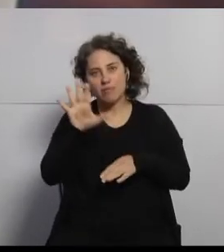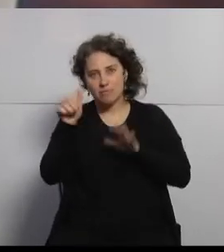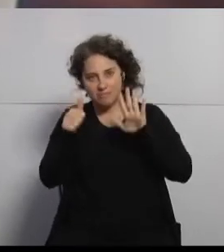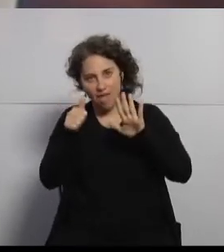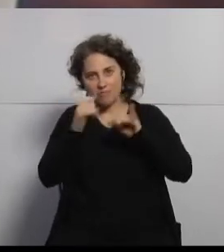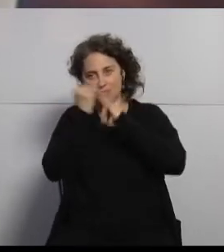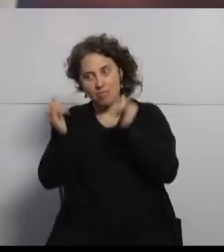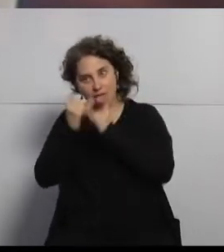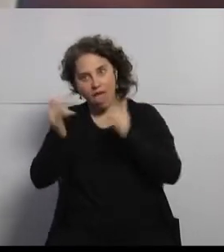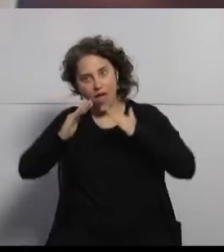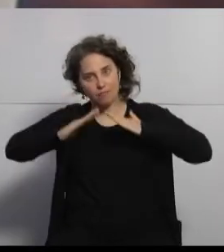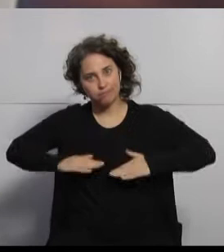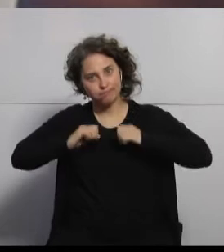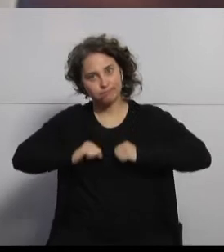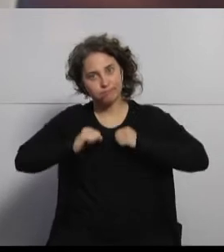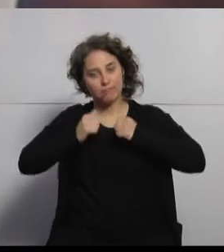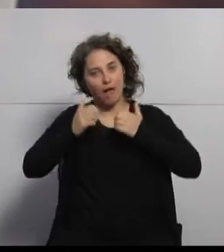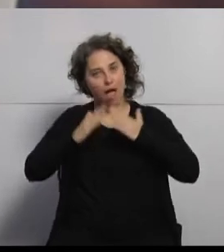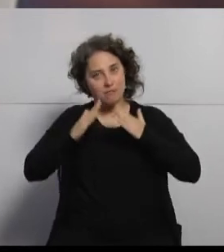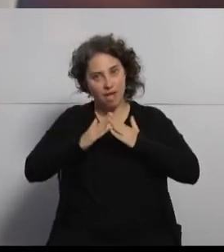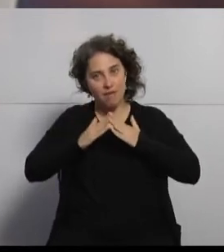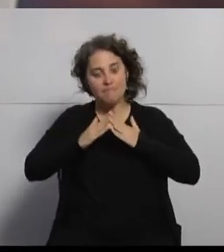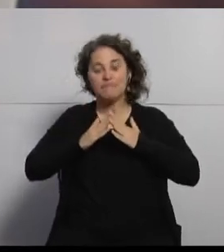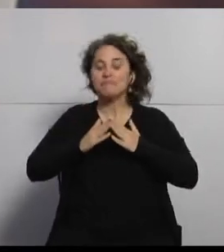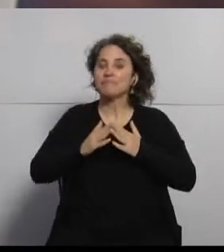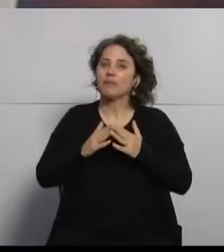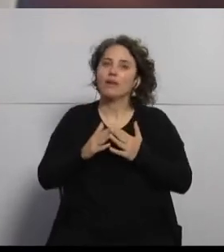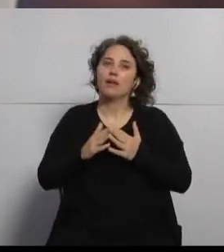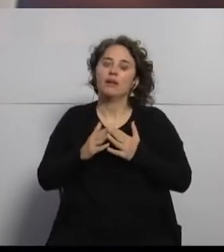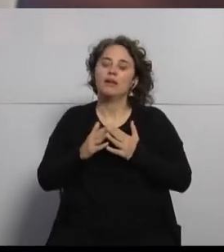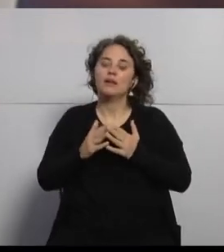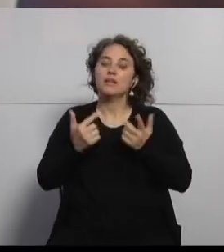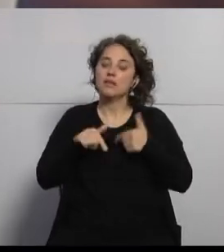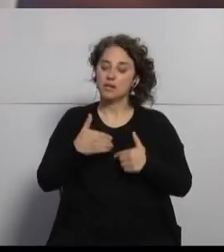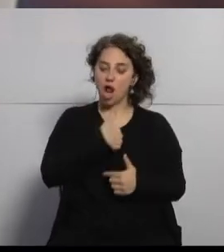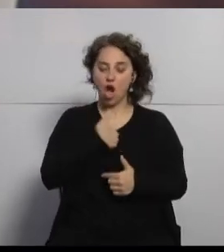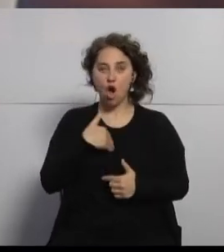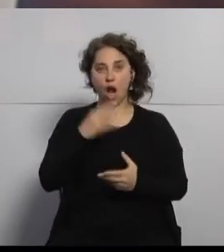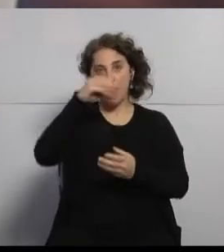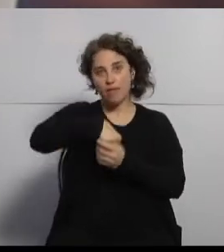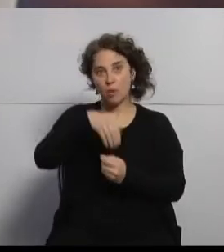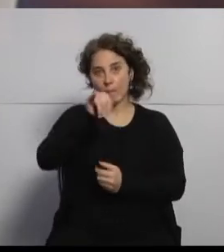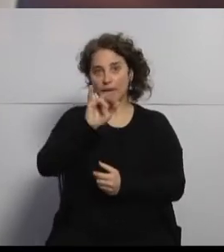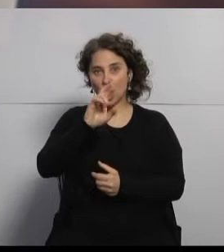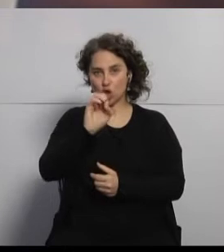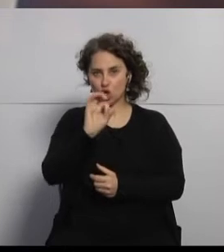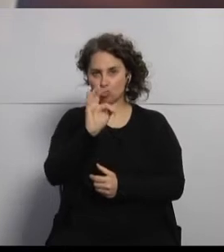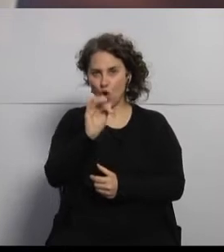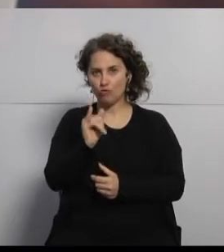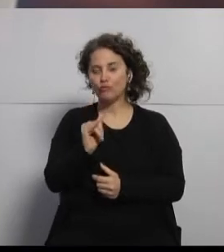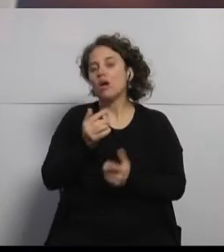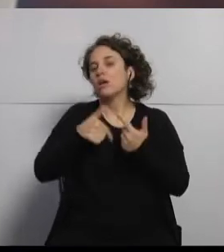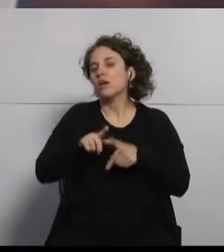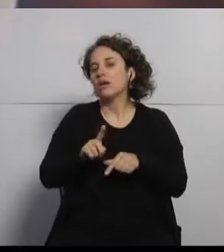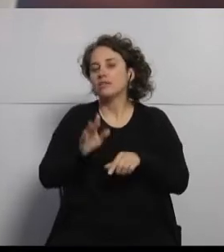días de estar guardaditos en la casa. Y mi rol dentro de Microsoft es el Chief Medical Officer para